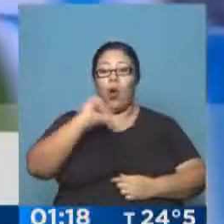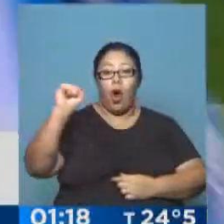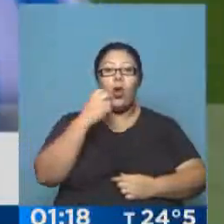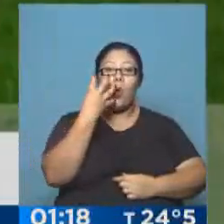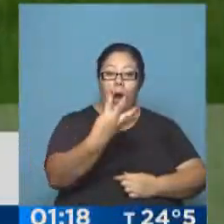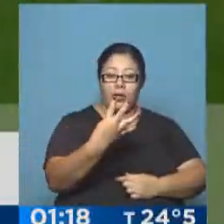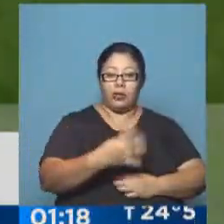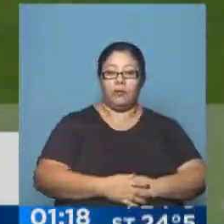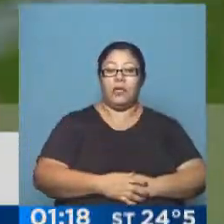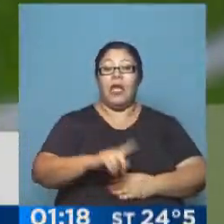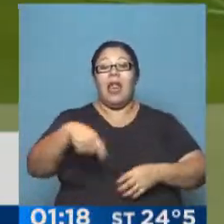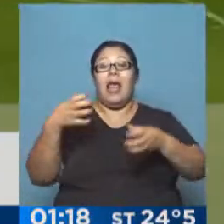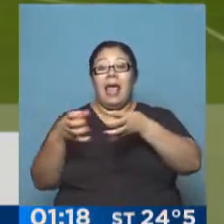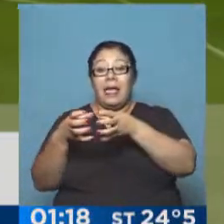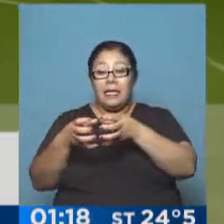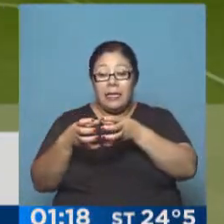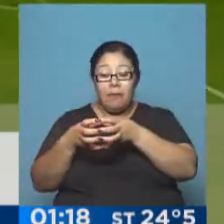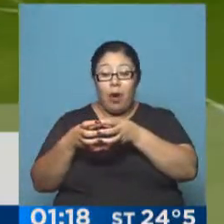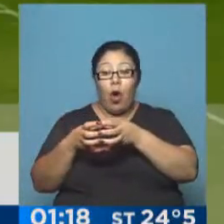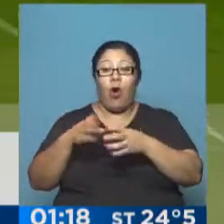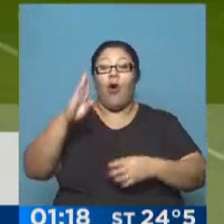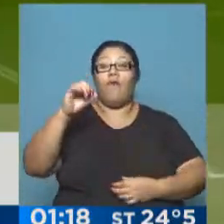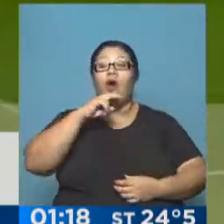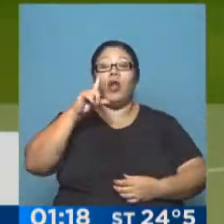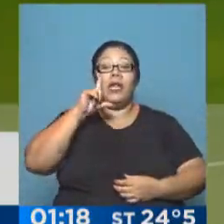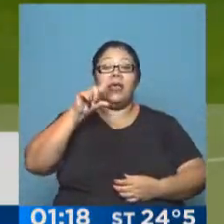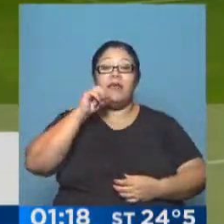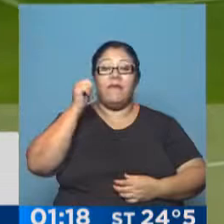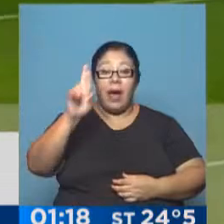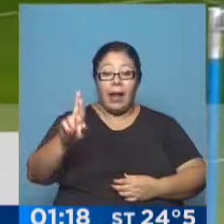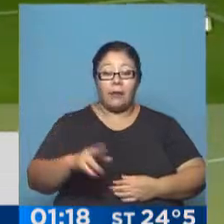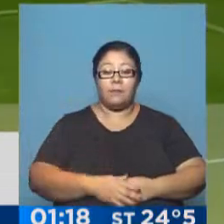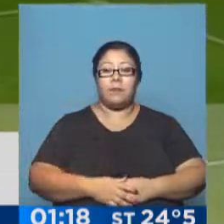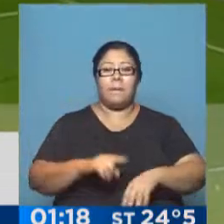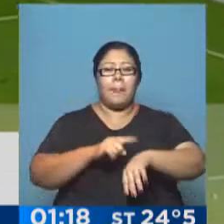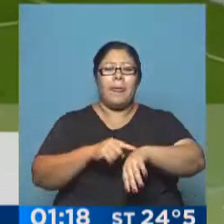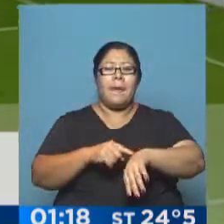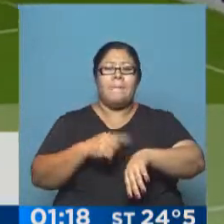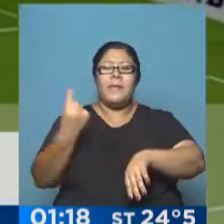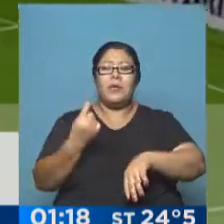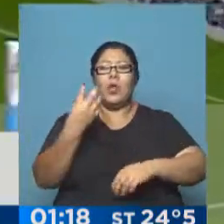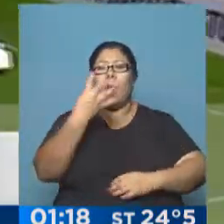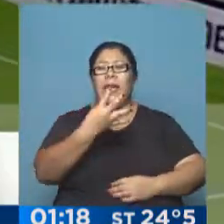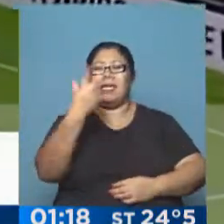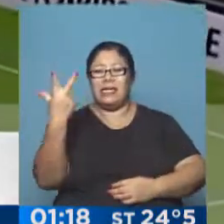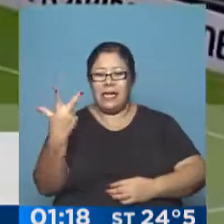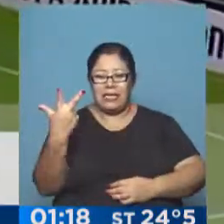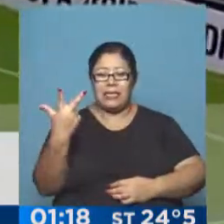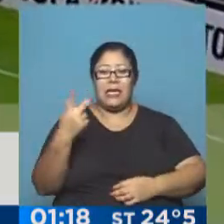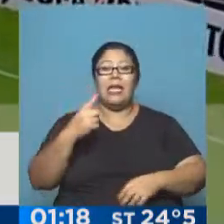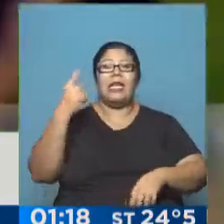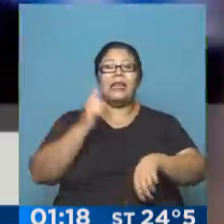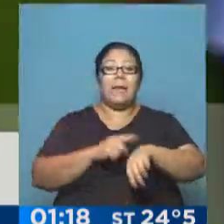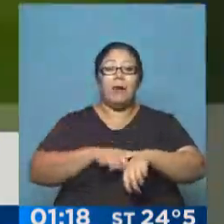Y el equipo visitante iba a descontar recién en el minuto 43 del segundo tiempo. Por medio de Juan Carlos